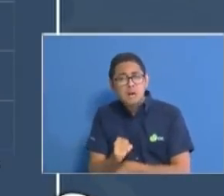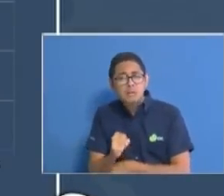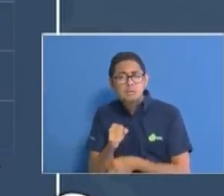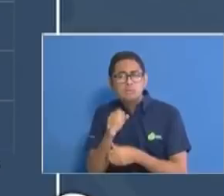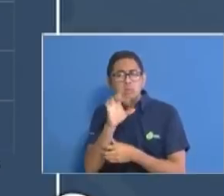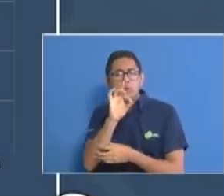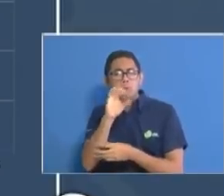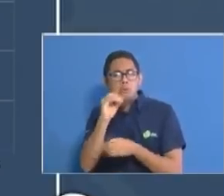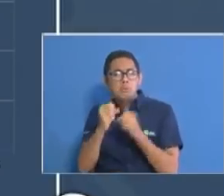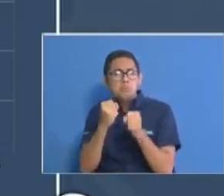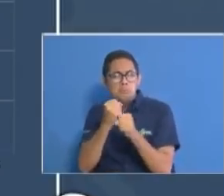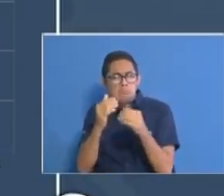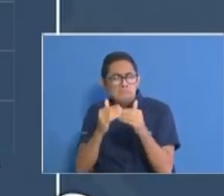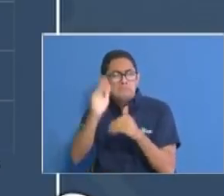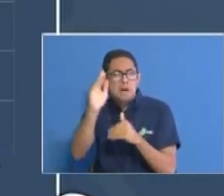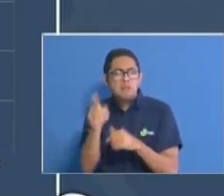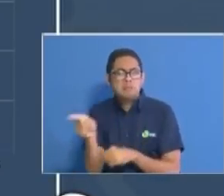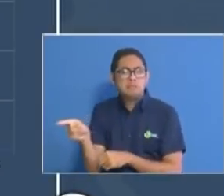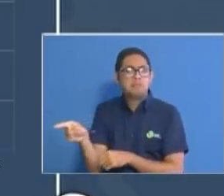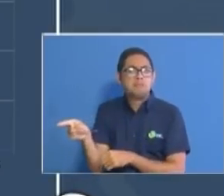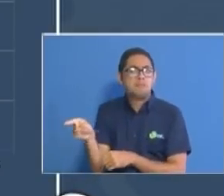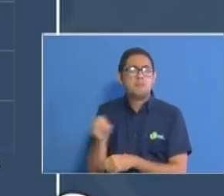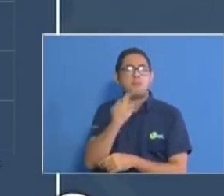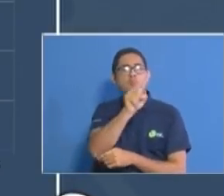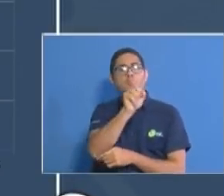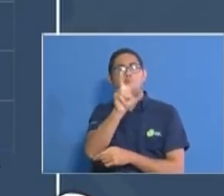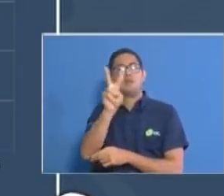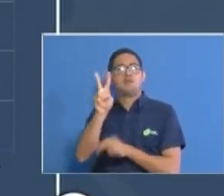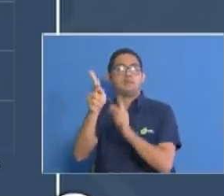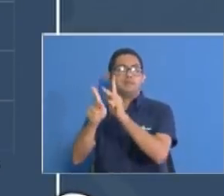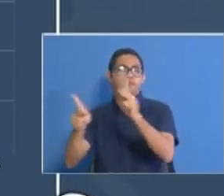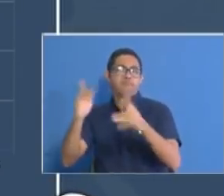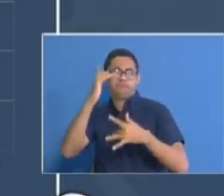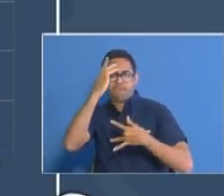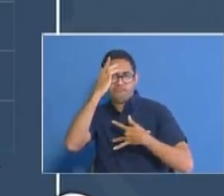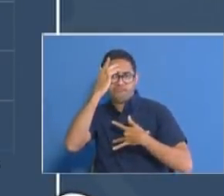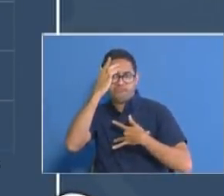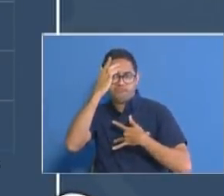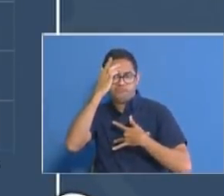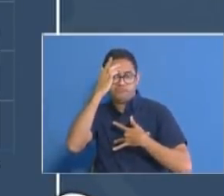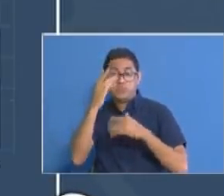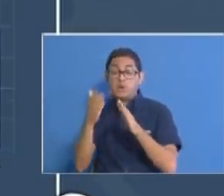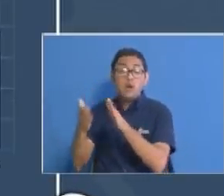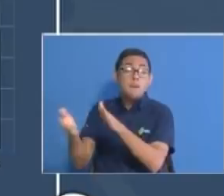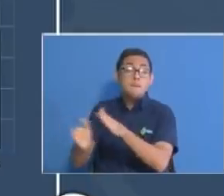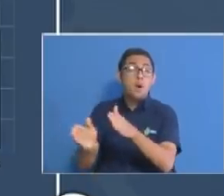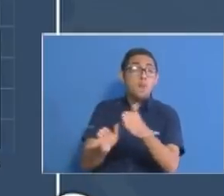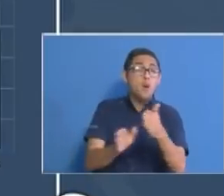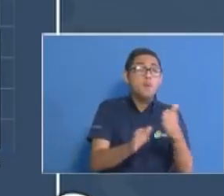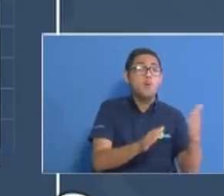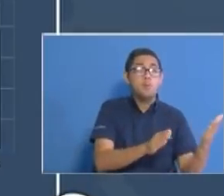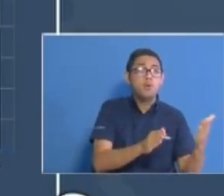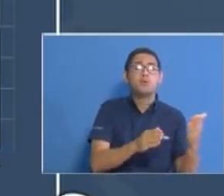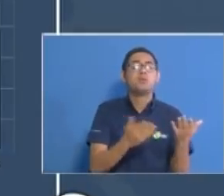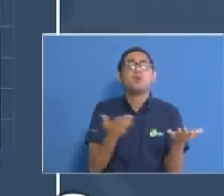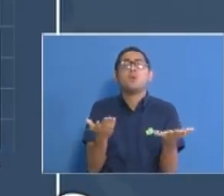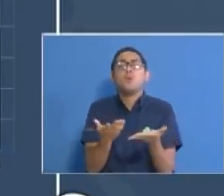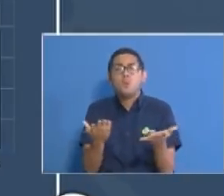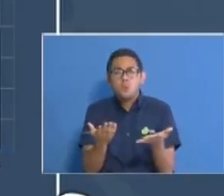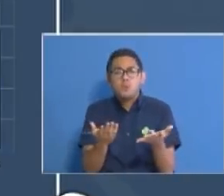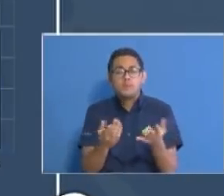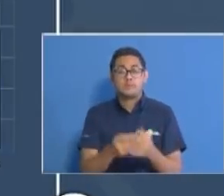% con 122 casos. En cuanto al número de defunciones, según grupo de edad,